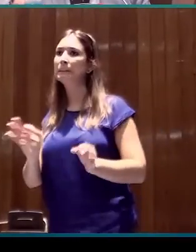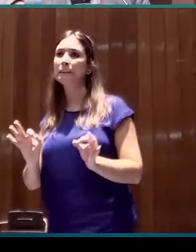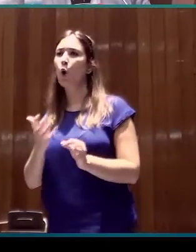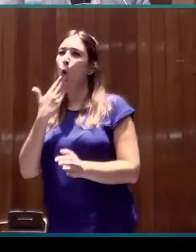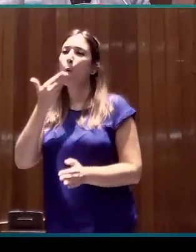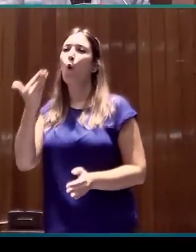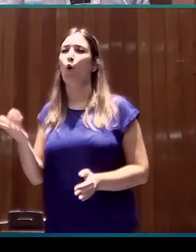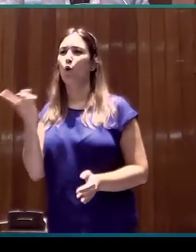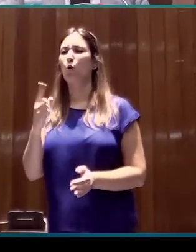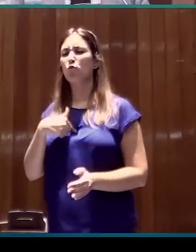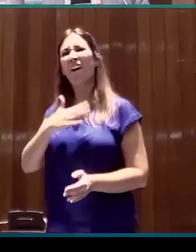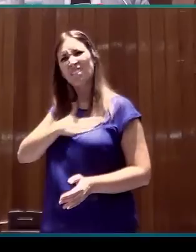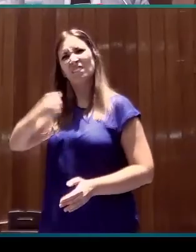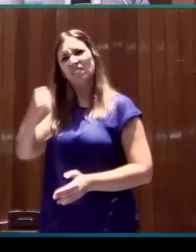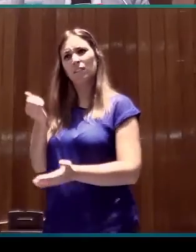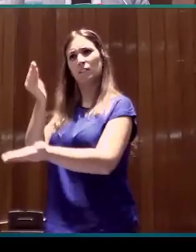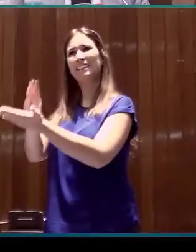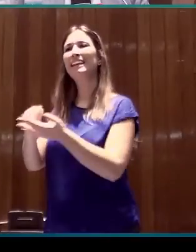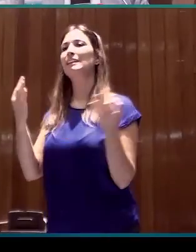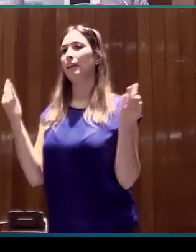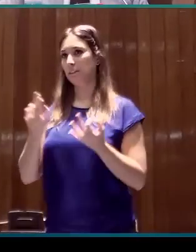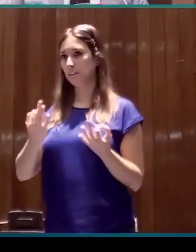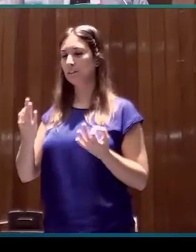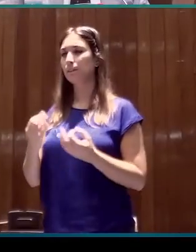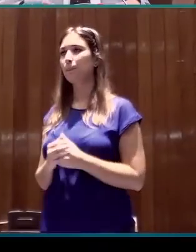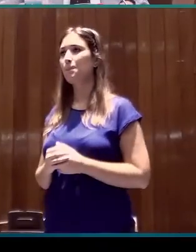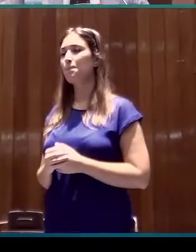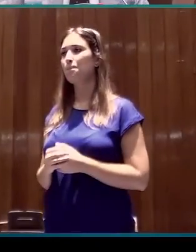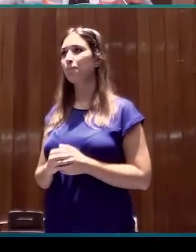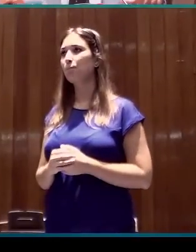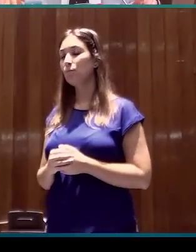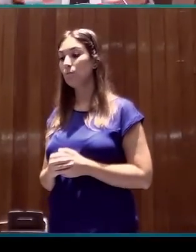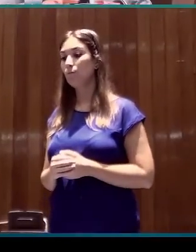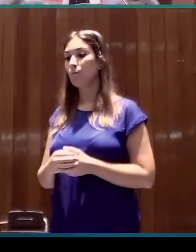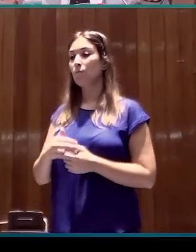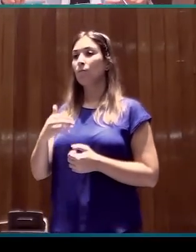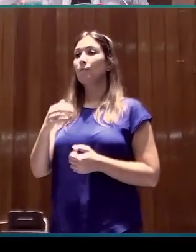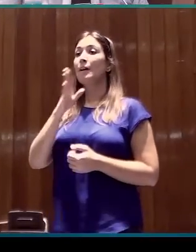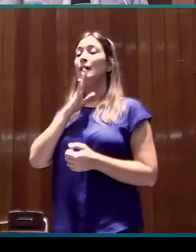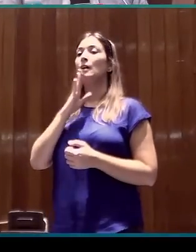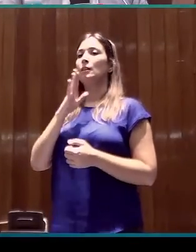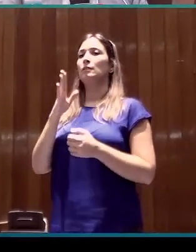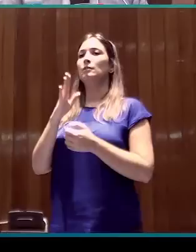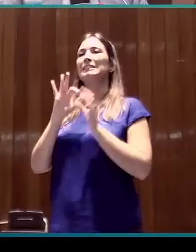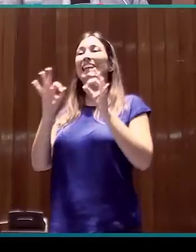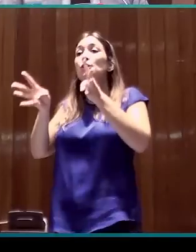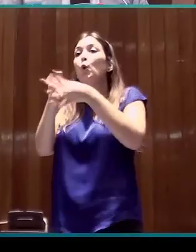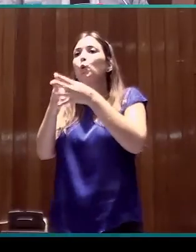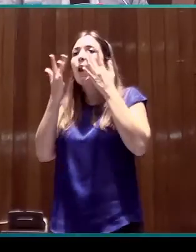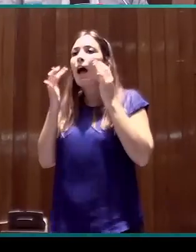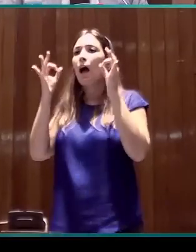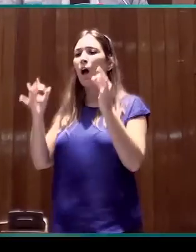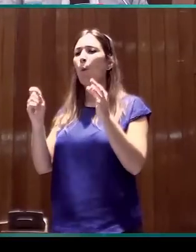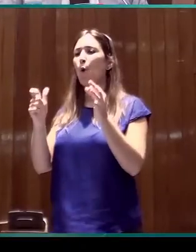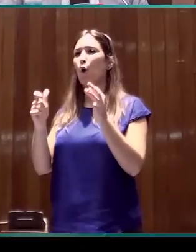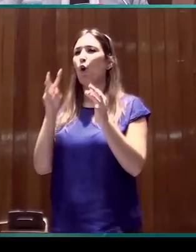consideración hasta entonces. Y es lo siguiente, que es que cuando ampliamos un poco el foco de la estructura vemos